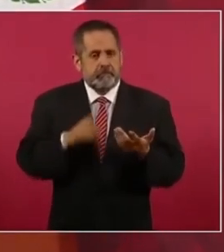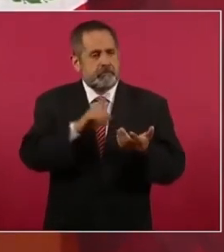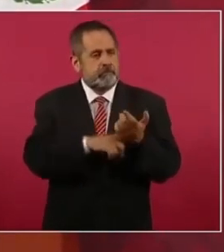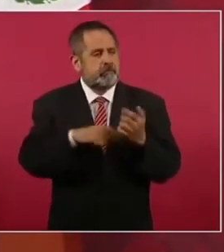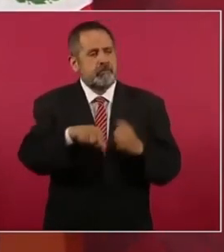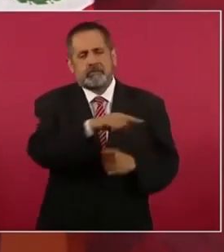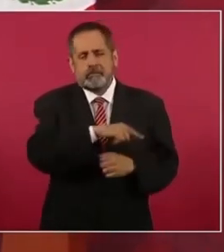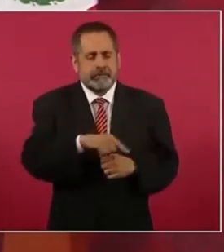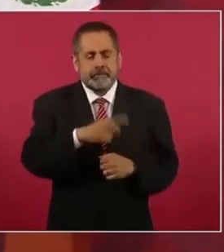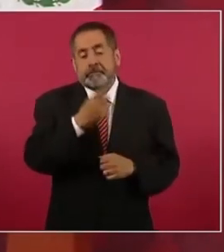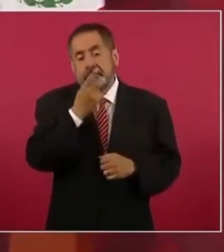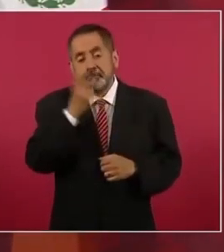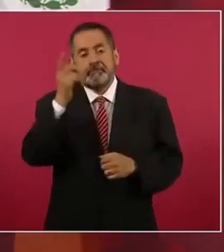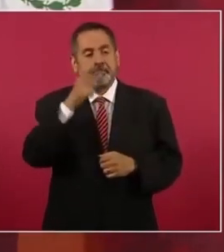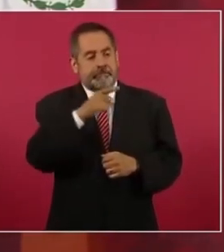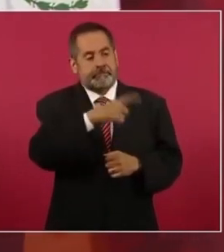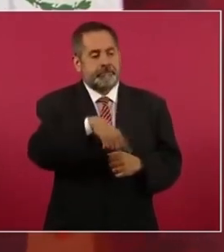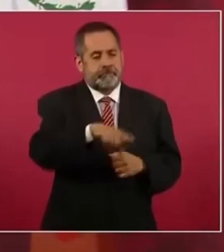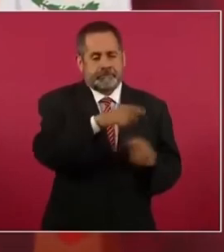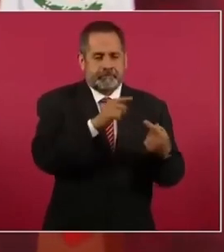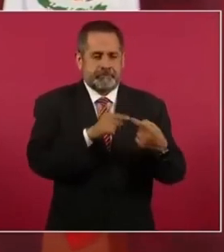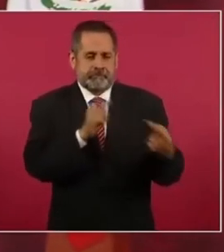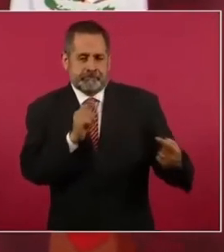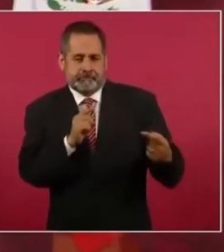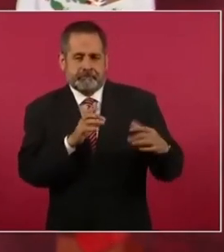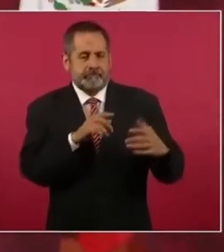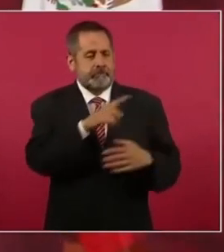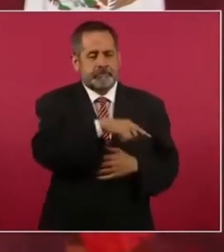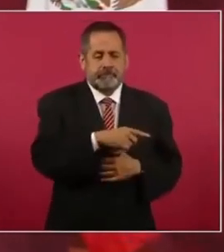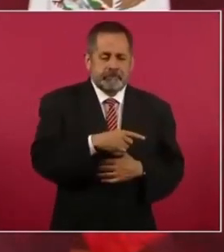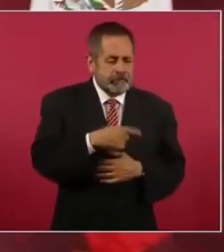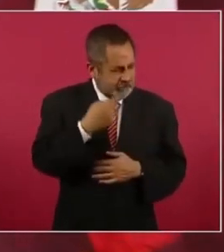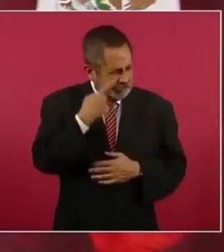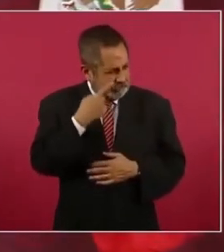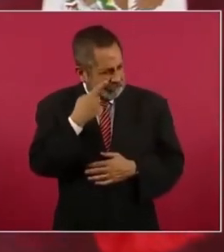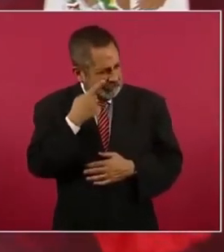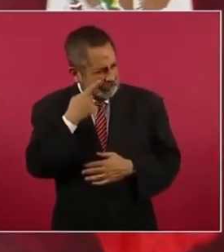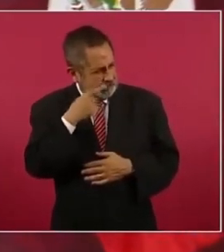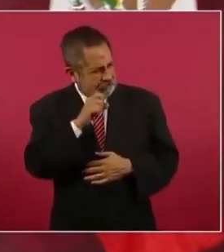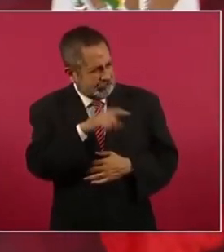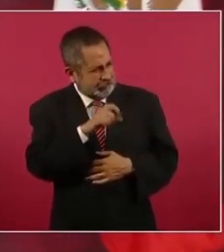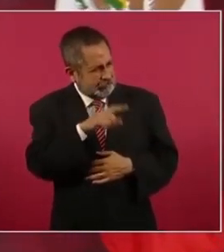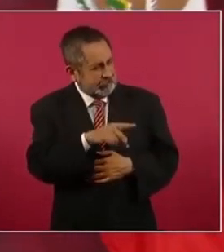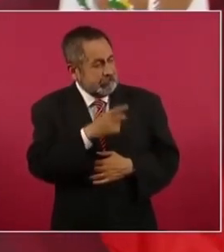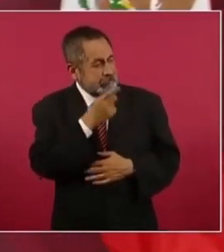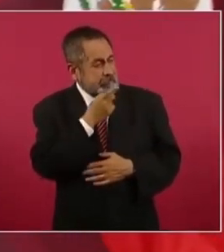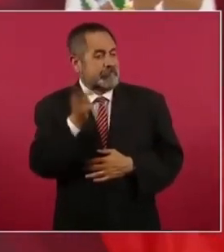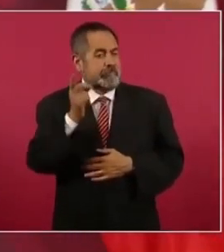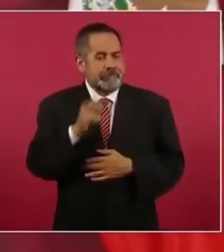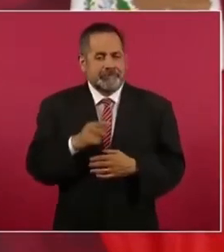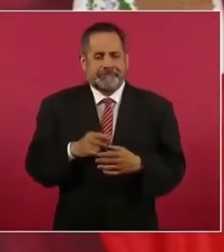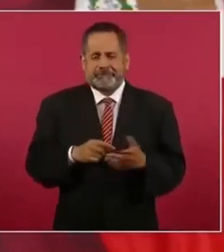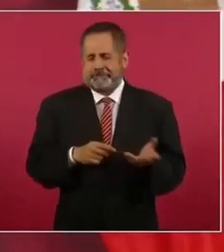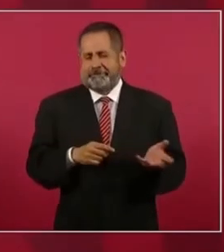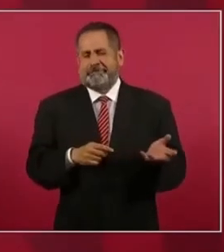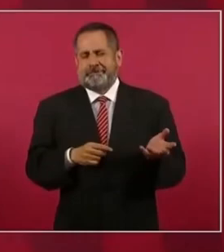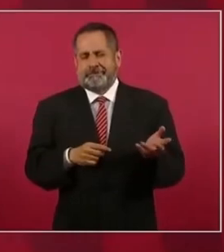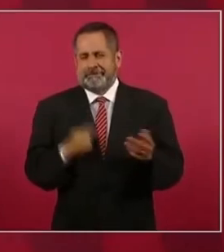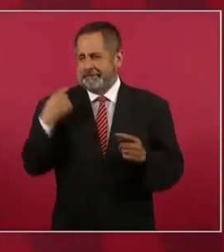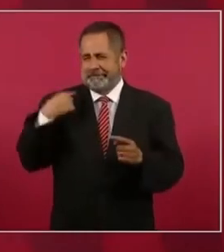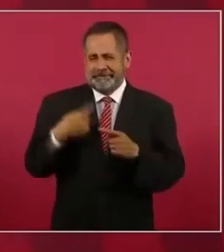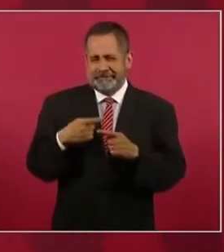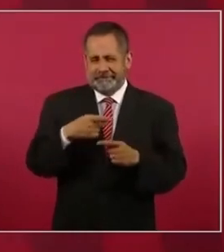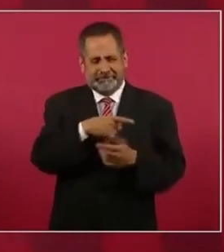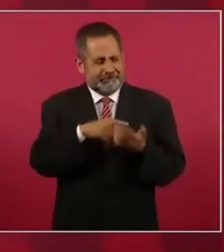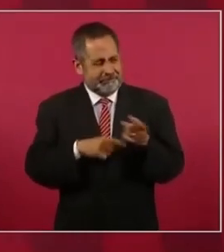usando nuestros adversarios con mucha frecuencia, sobre todo en estos días,